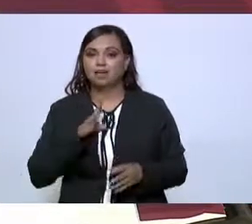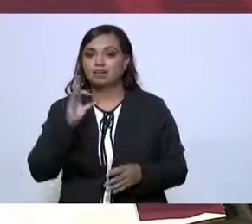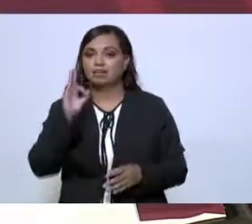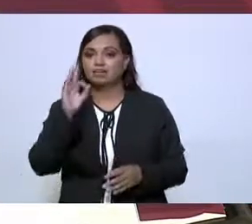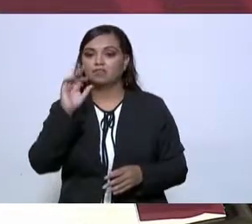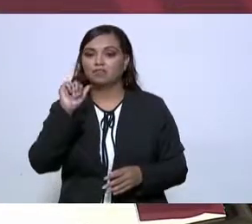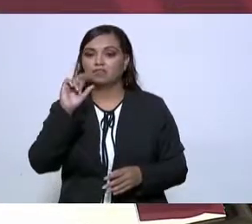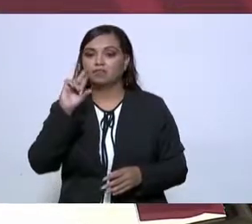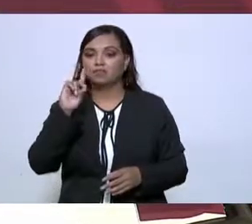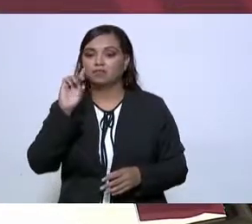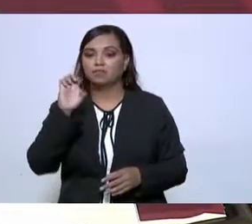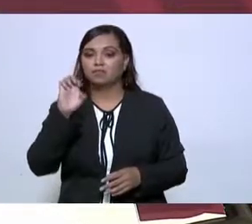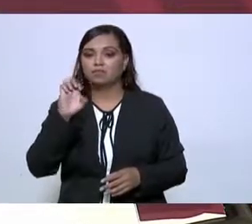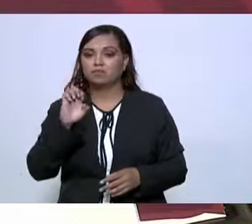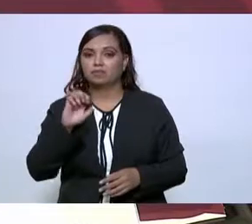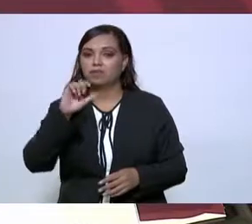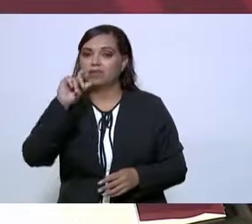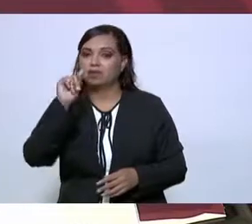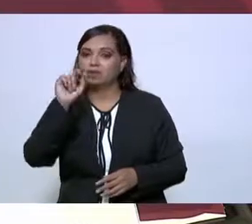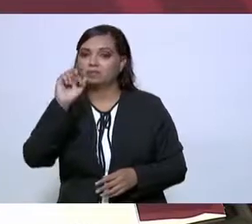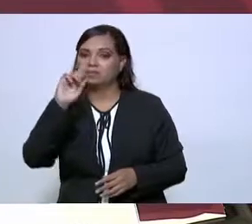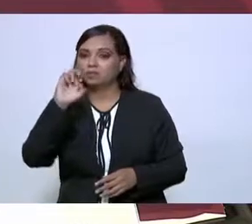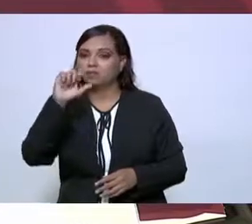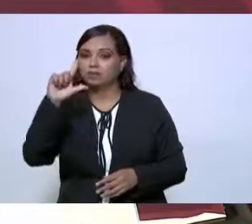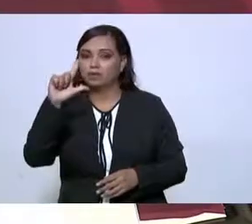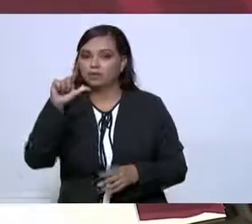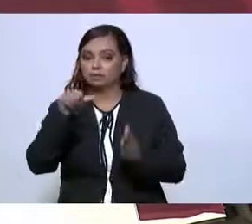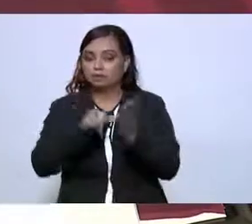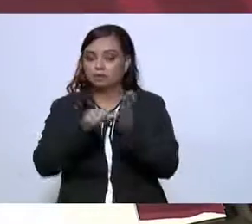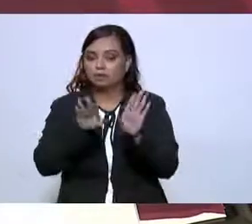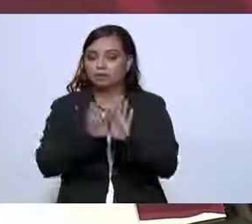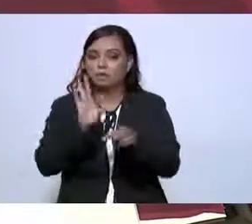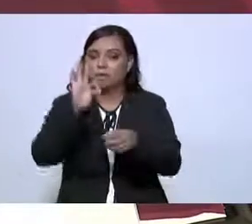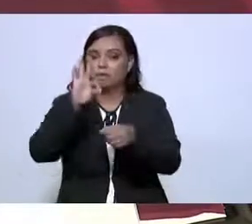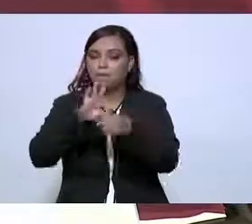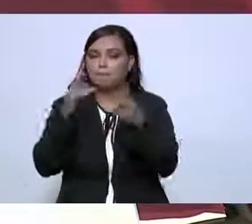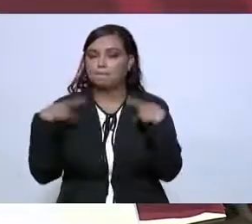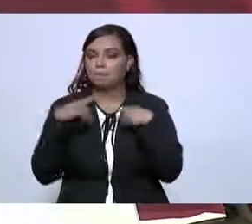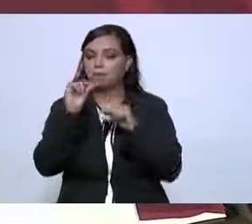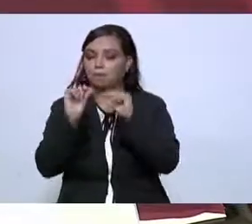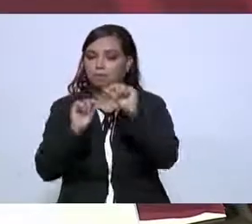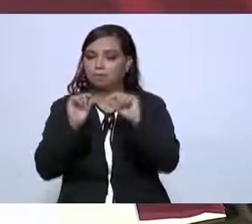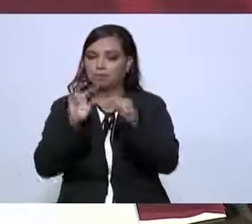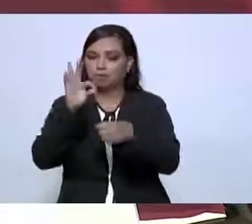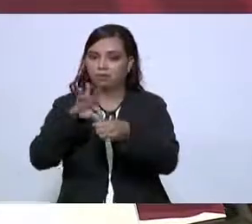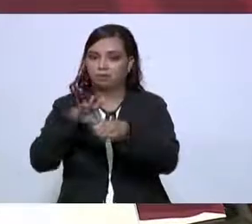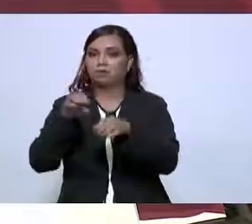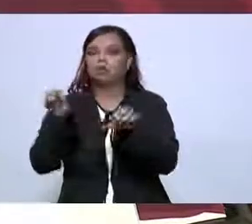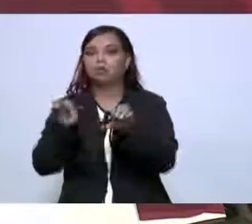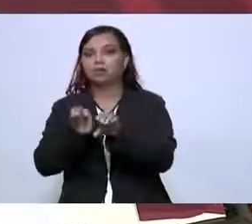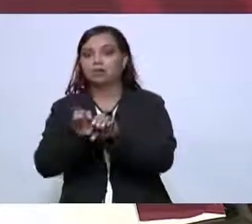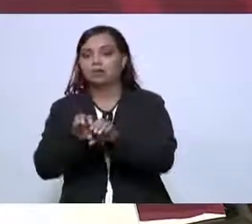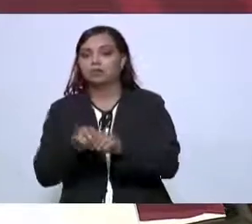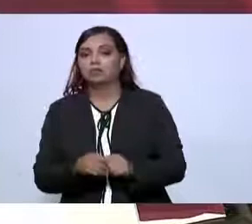electoral. Si vota poca gente, con